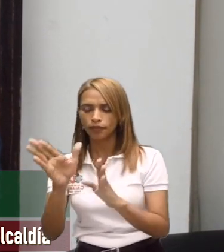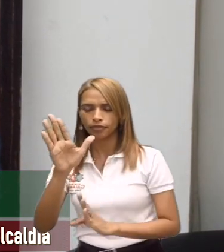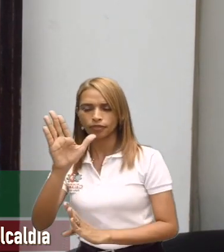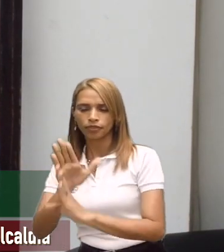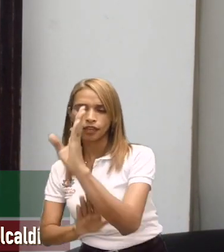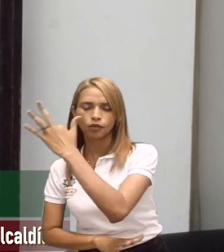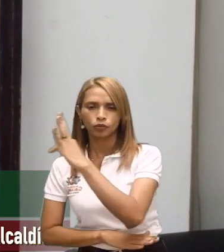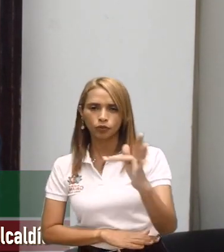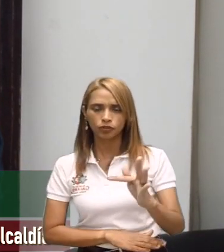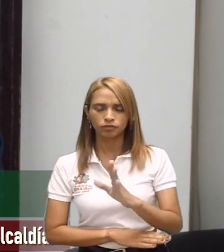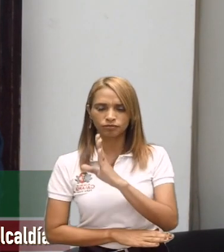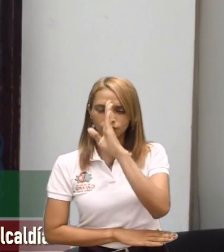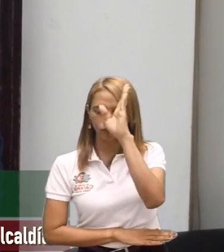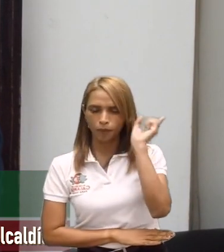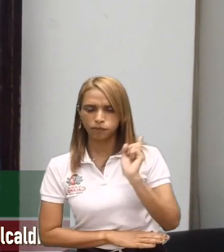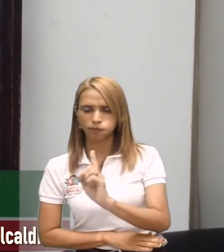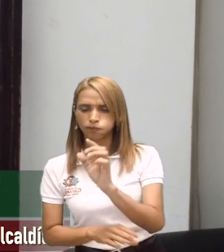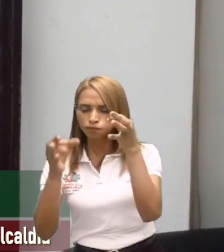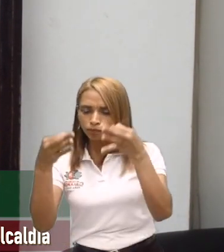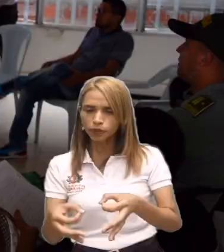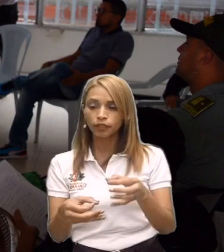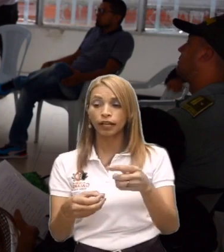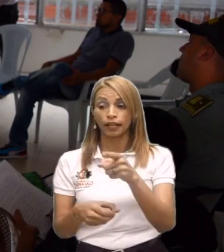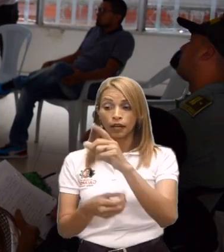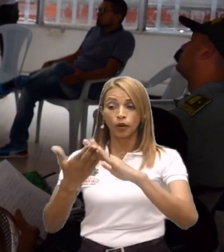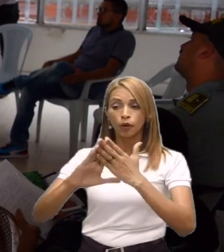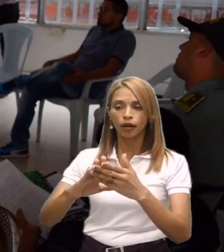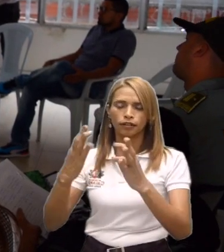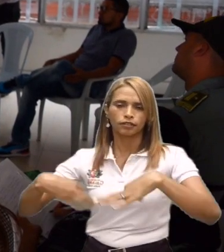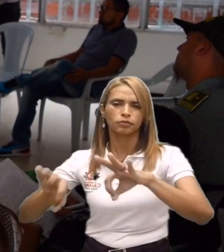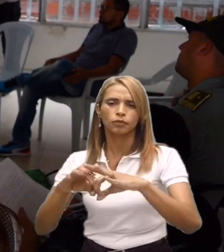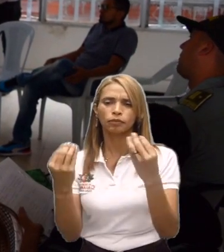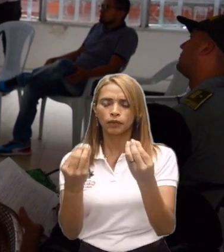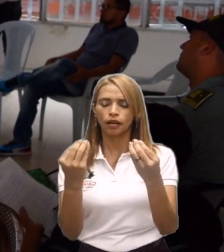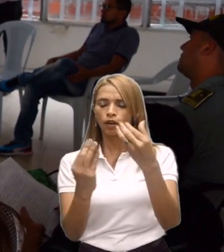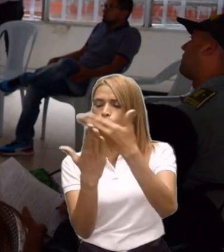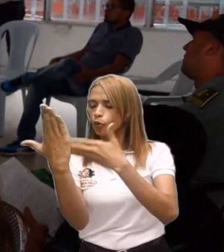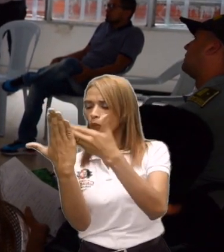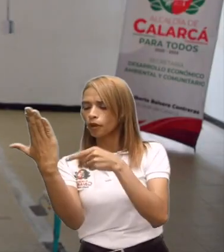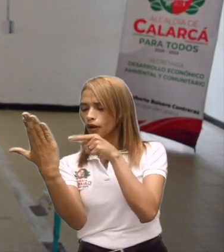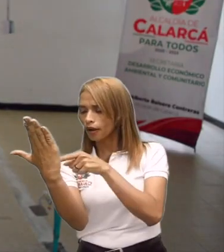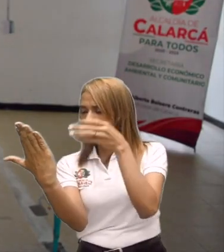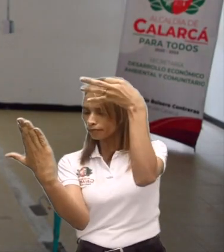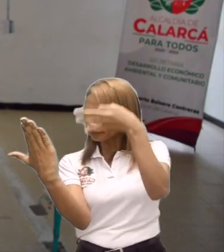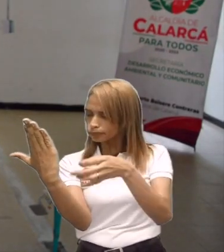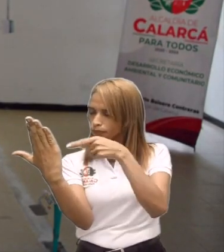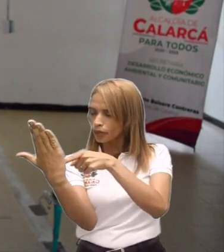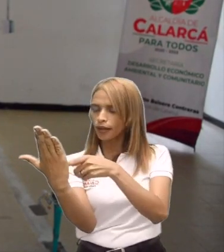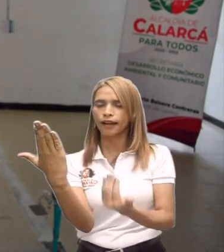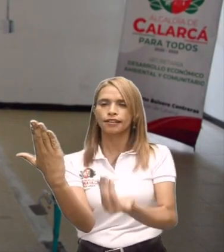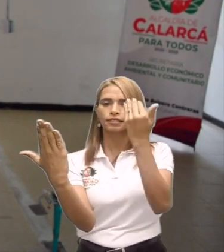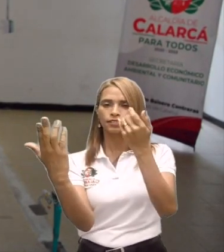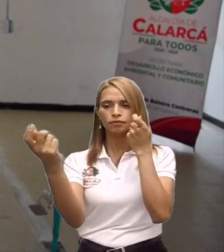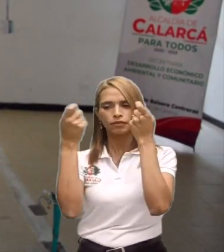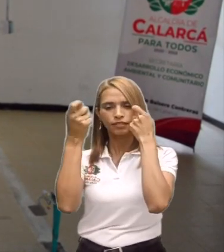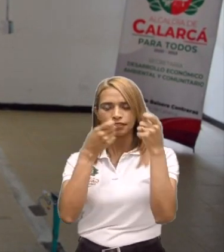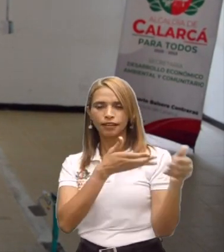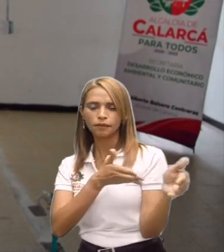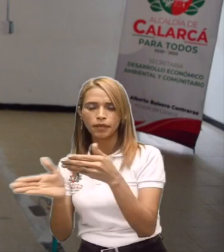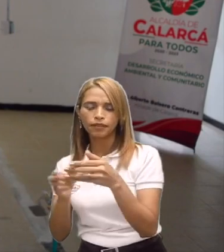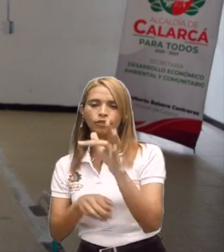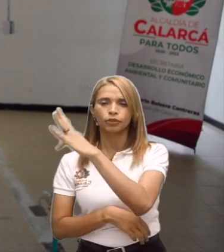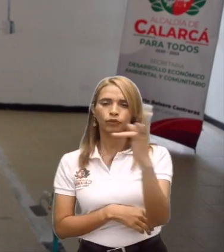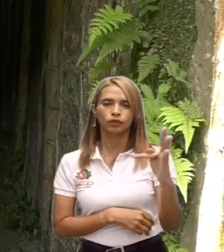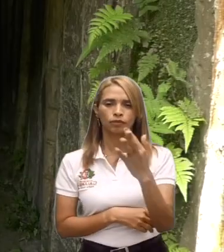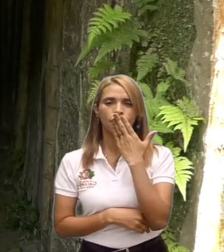plan de desarrollo turístico convencional. Es importante tener en cuenta a la comunidad para dejar un documento consolidado y definido como una